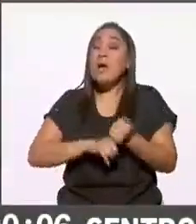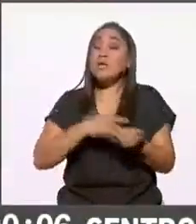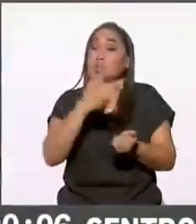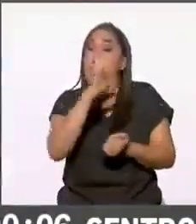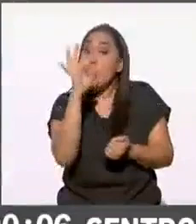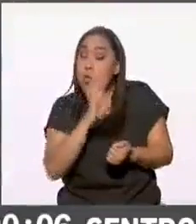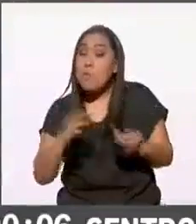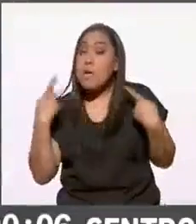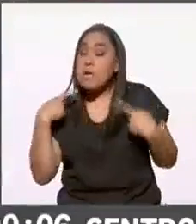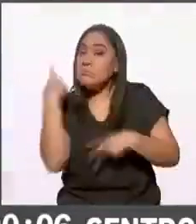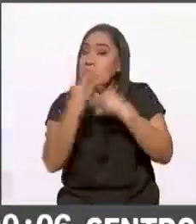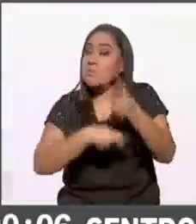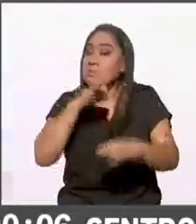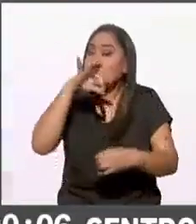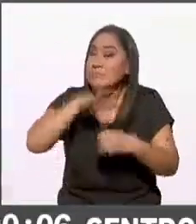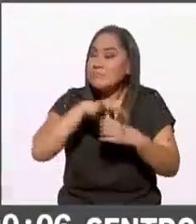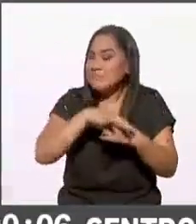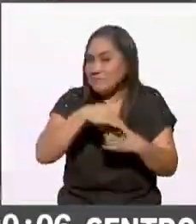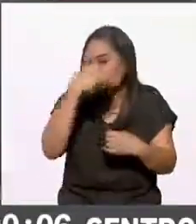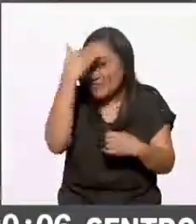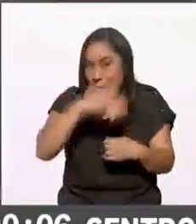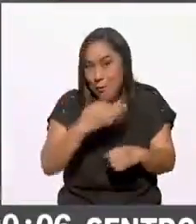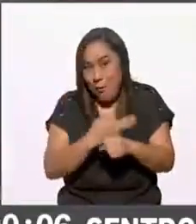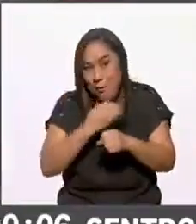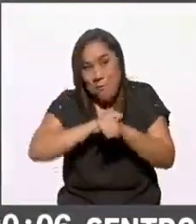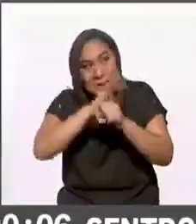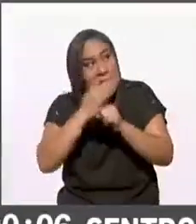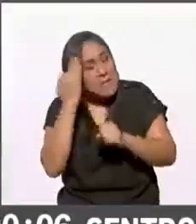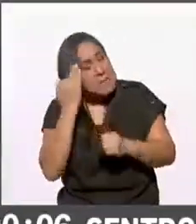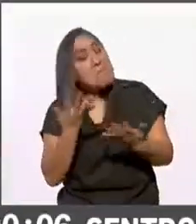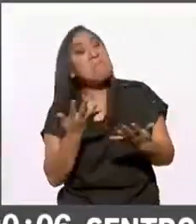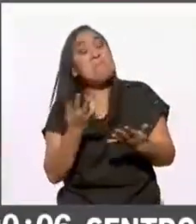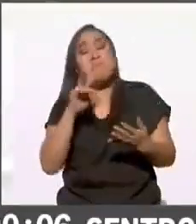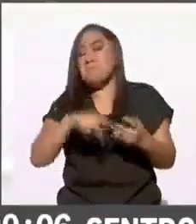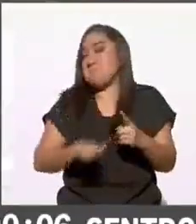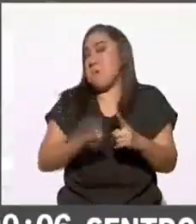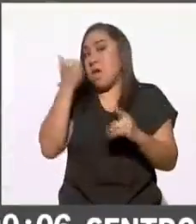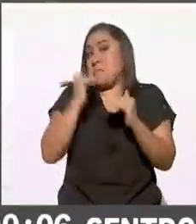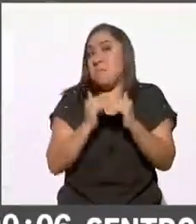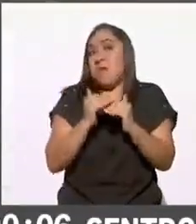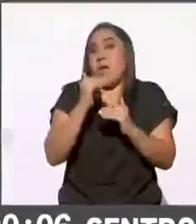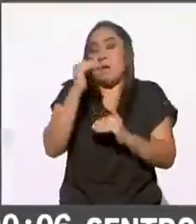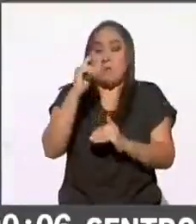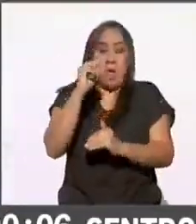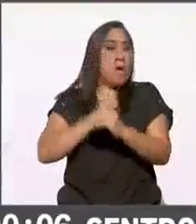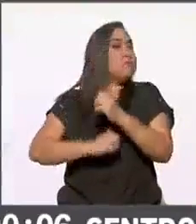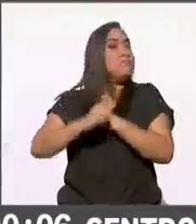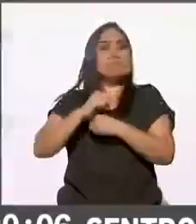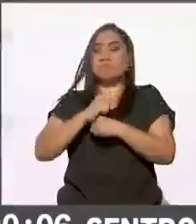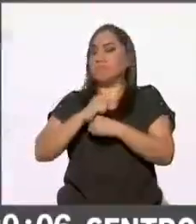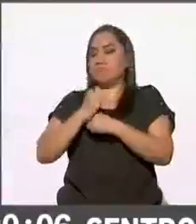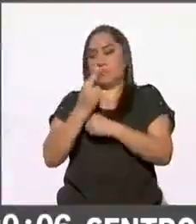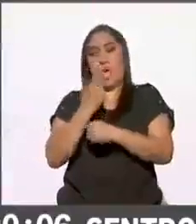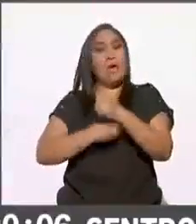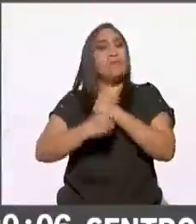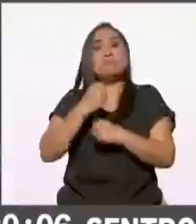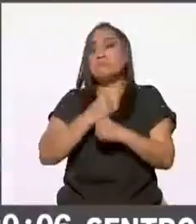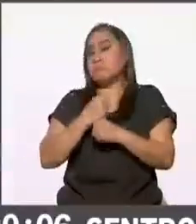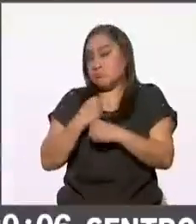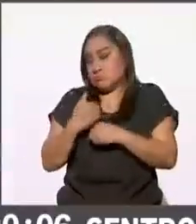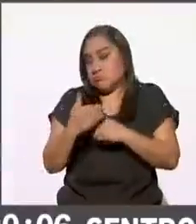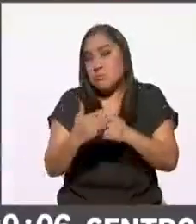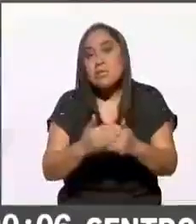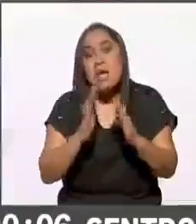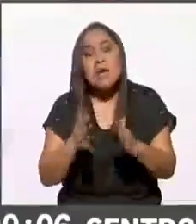pandemia es la votación intermedia más alta en los últimos 20 años 25 años entonces pues bueno